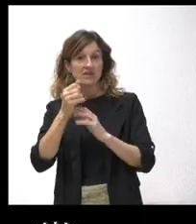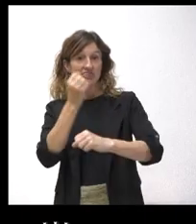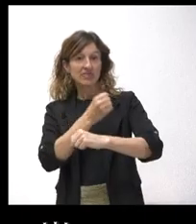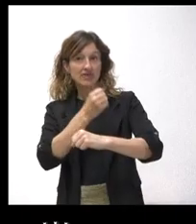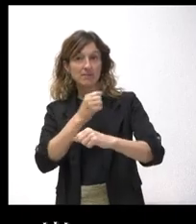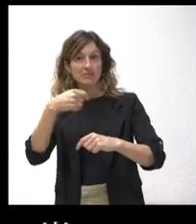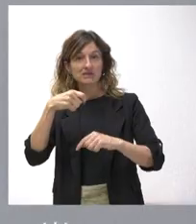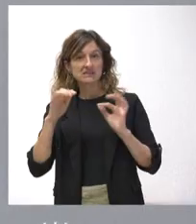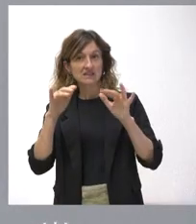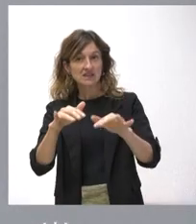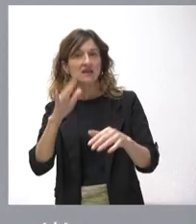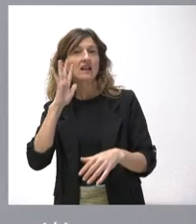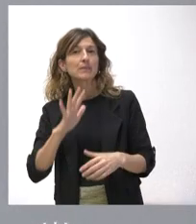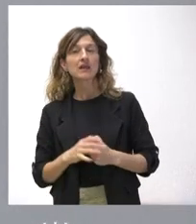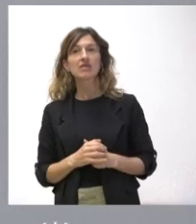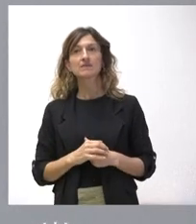finalmente.